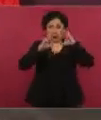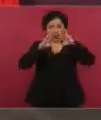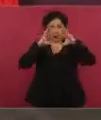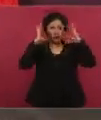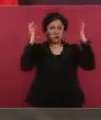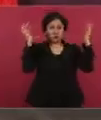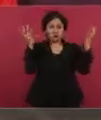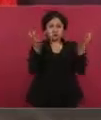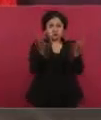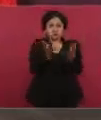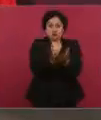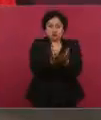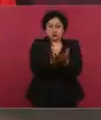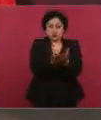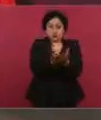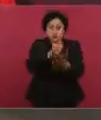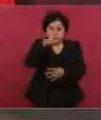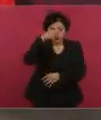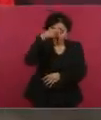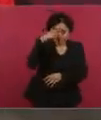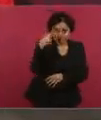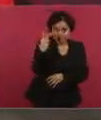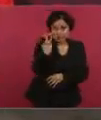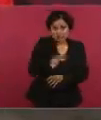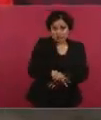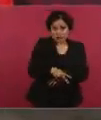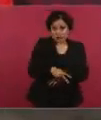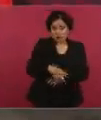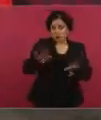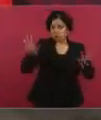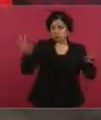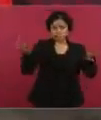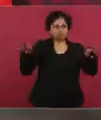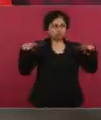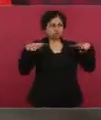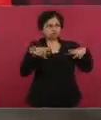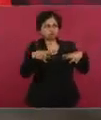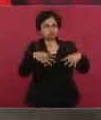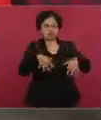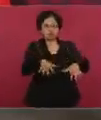prestigio en el mundo. Y vámonos a desayunar porque... porque...